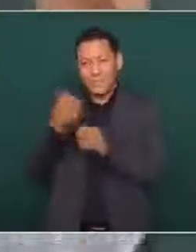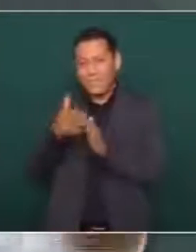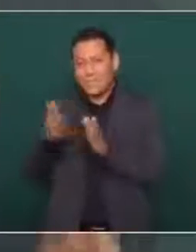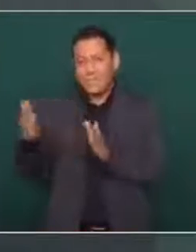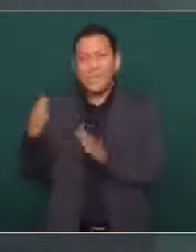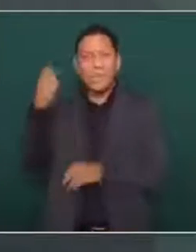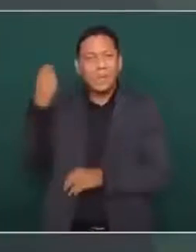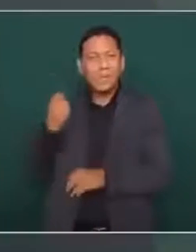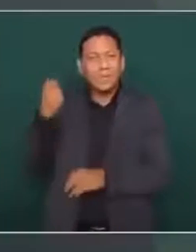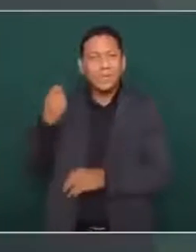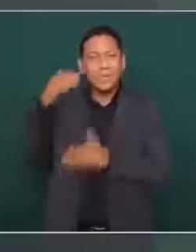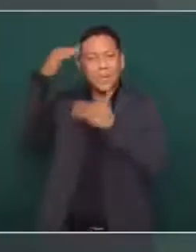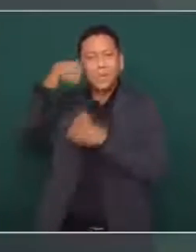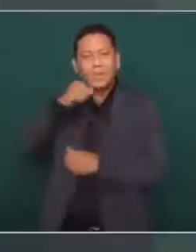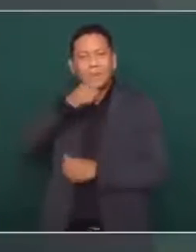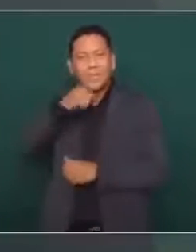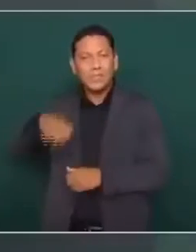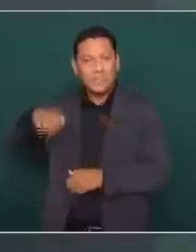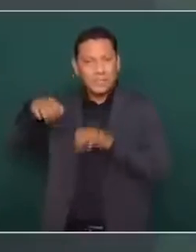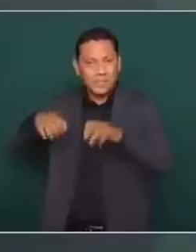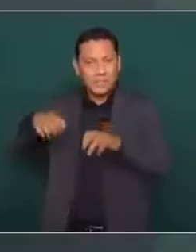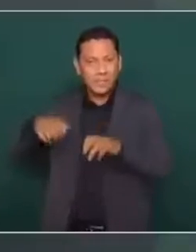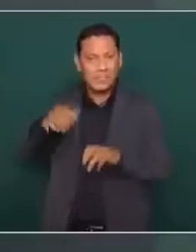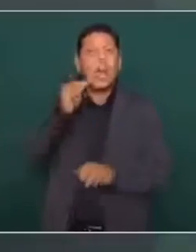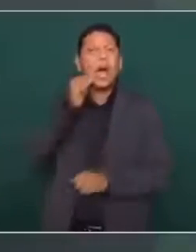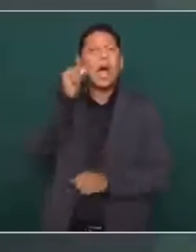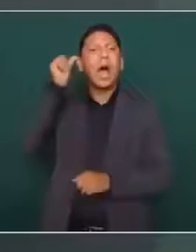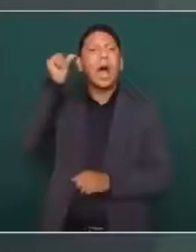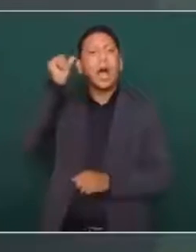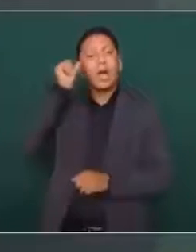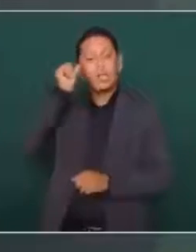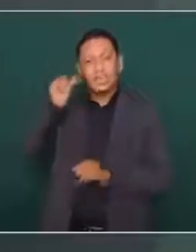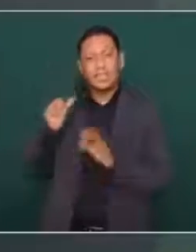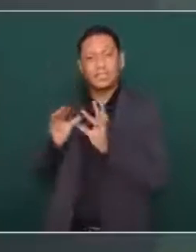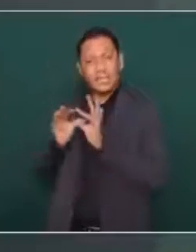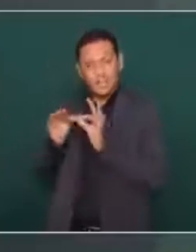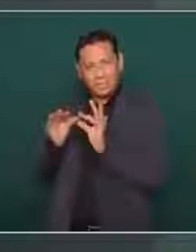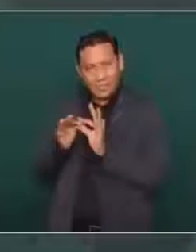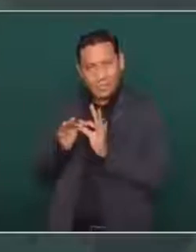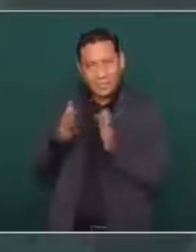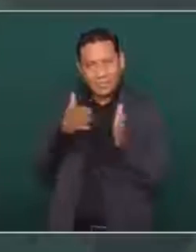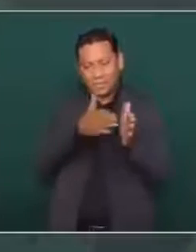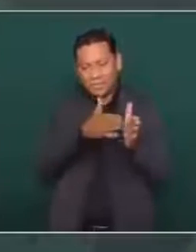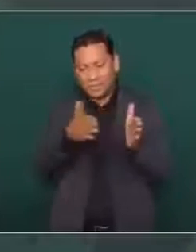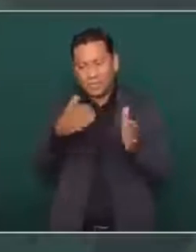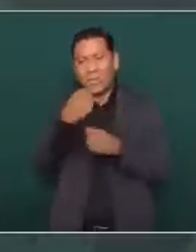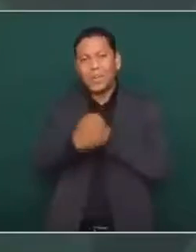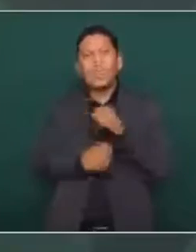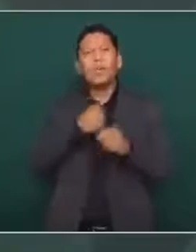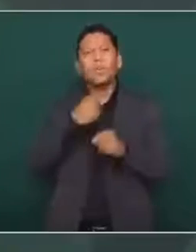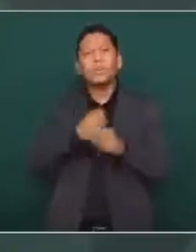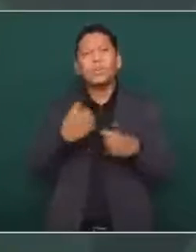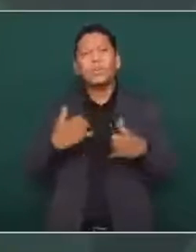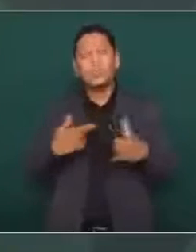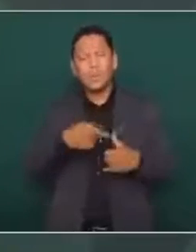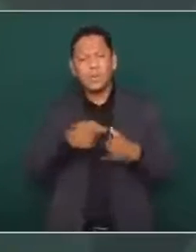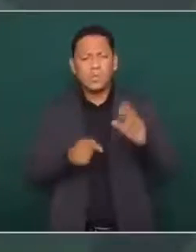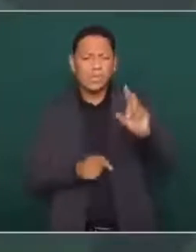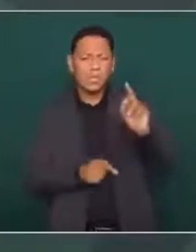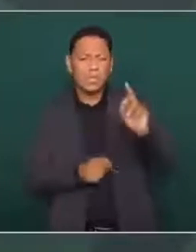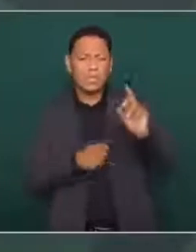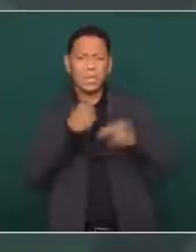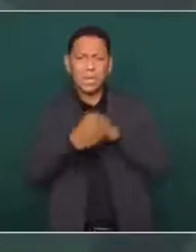que esa franja de población de 30 a